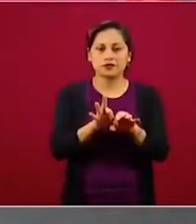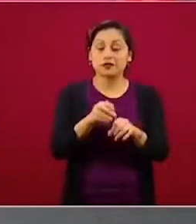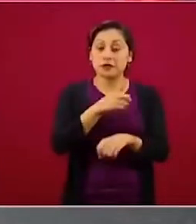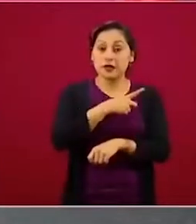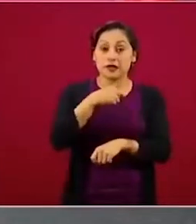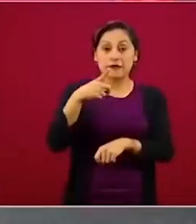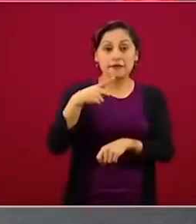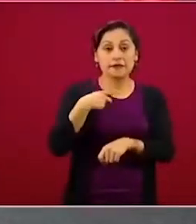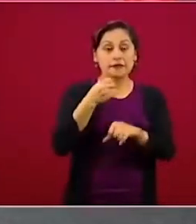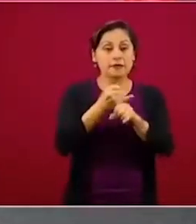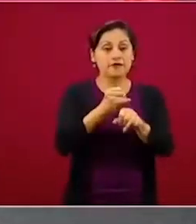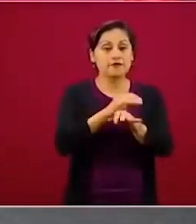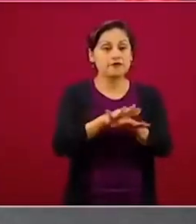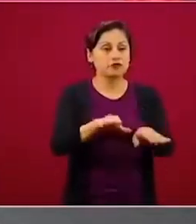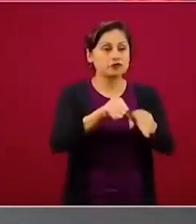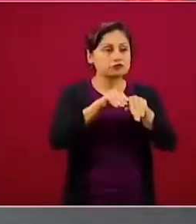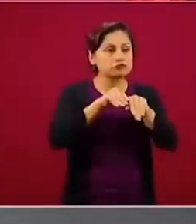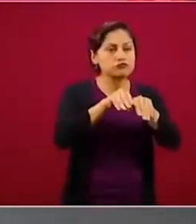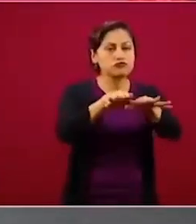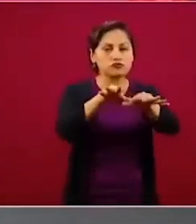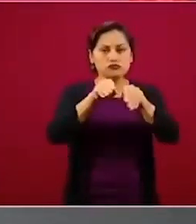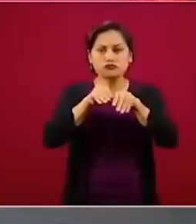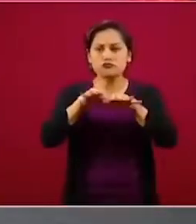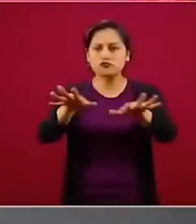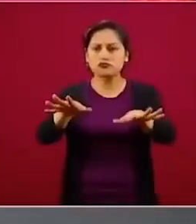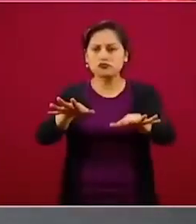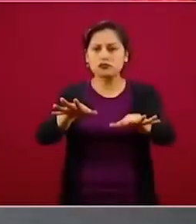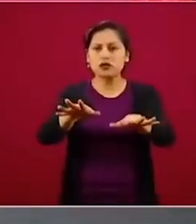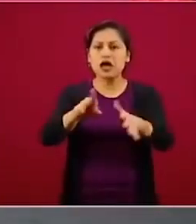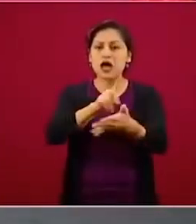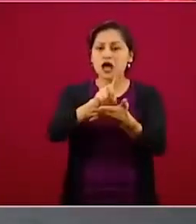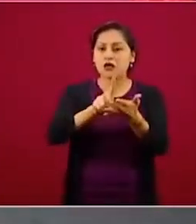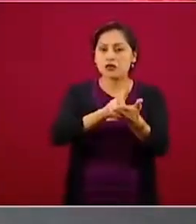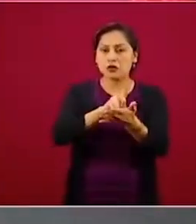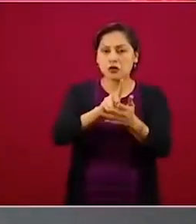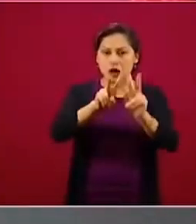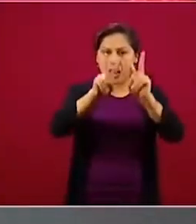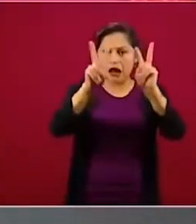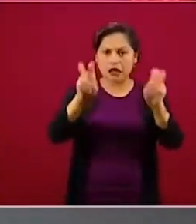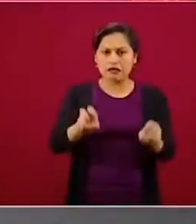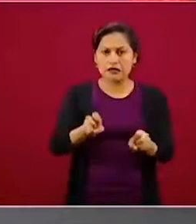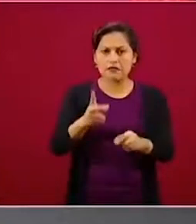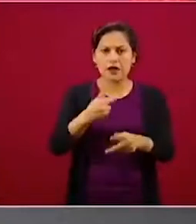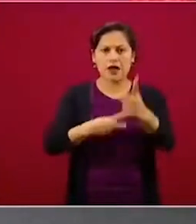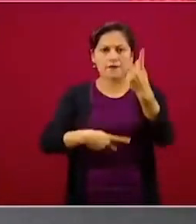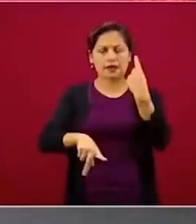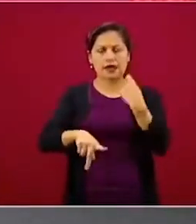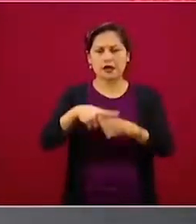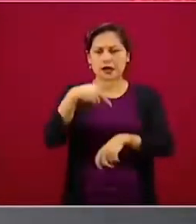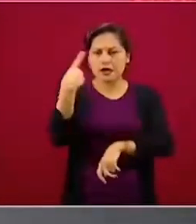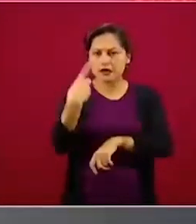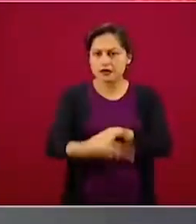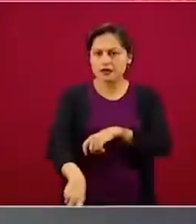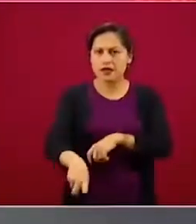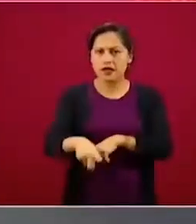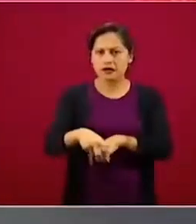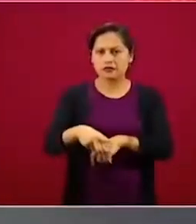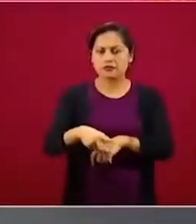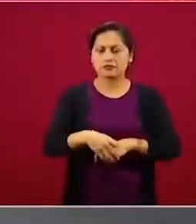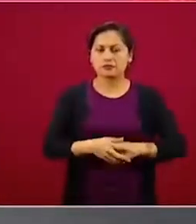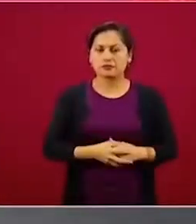del daño que causan las drogas, del terrible daño que causan las drogas.